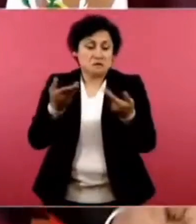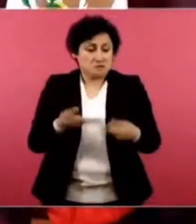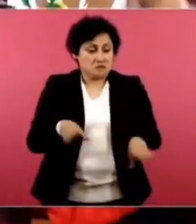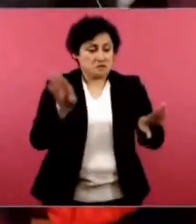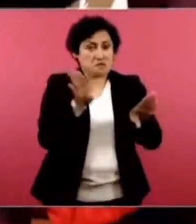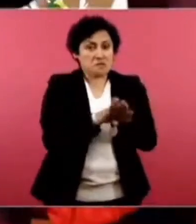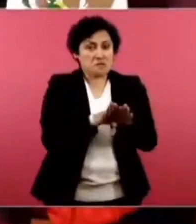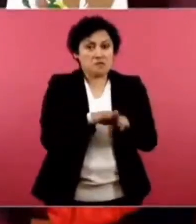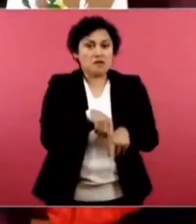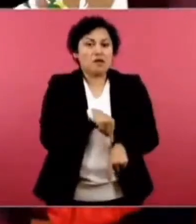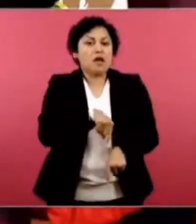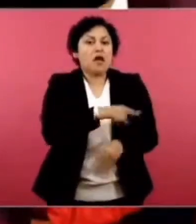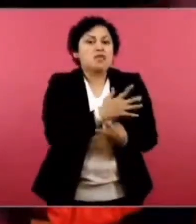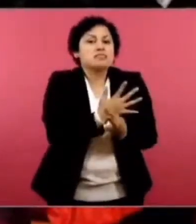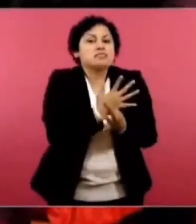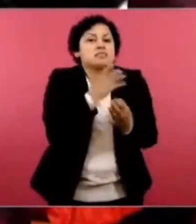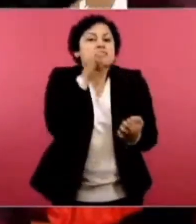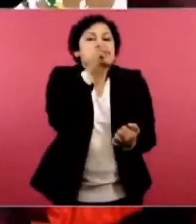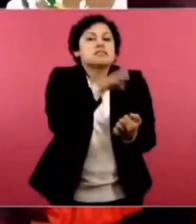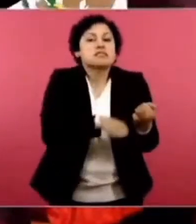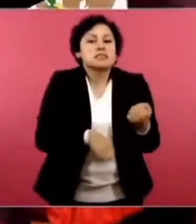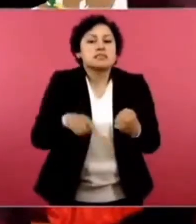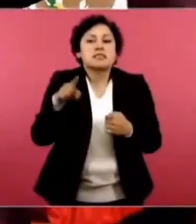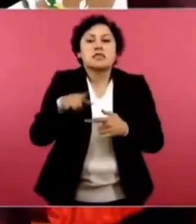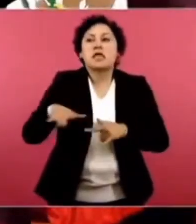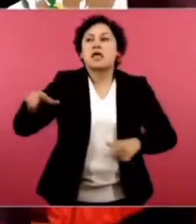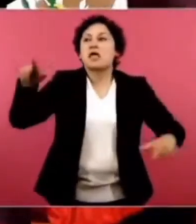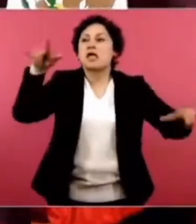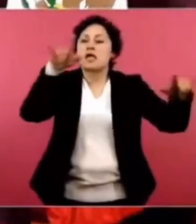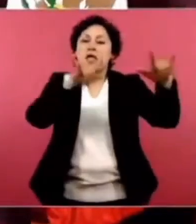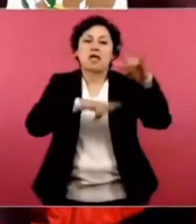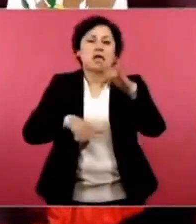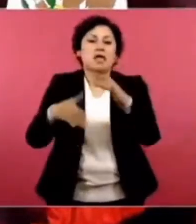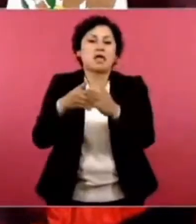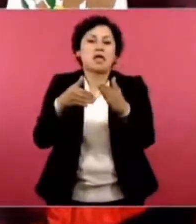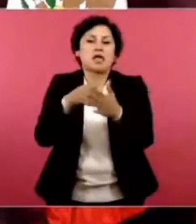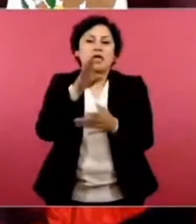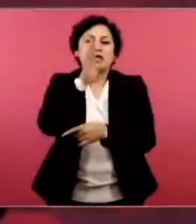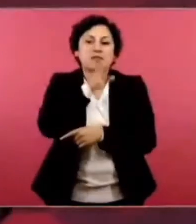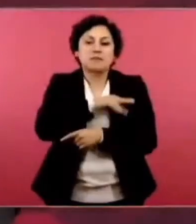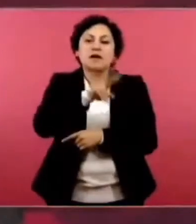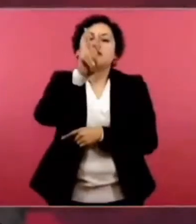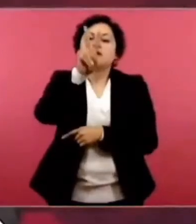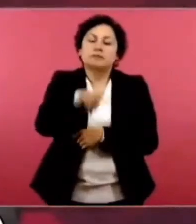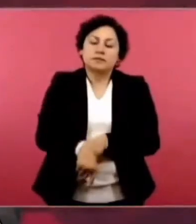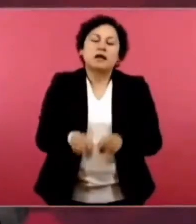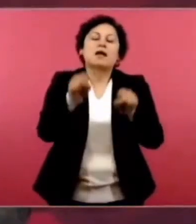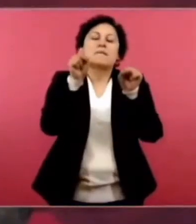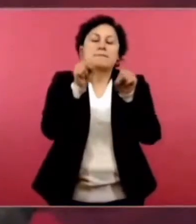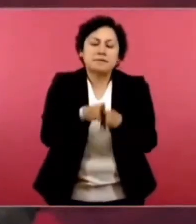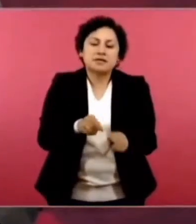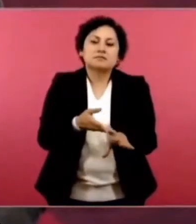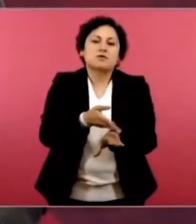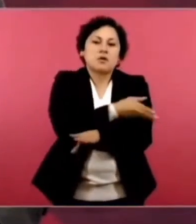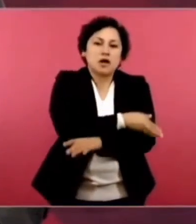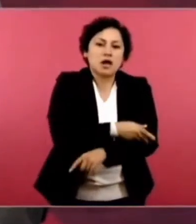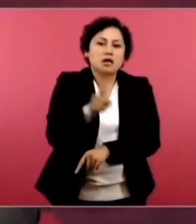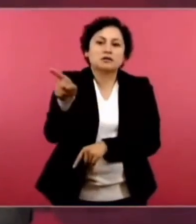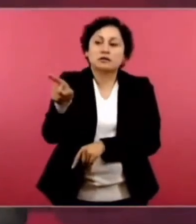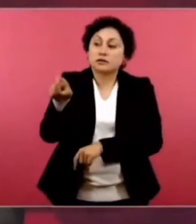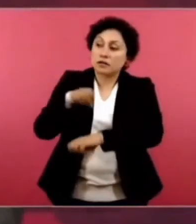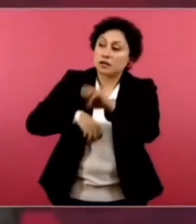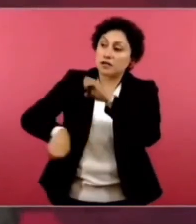interferencias aéreas. Habían contratado a una empresa de esas famosas, también muy corruptas,